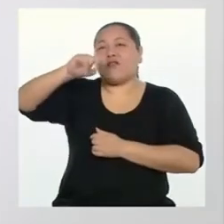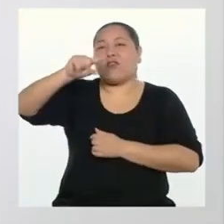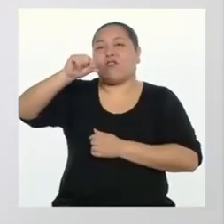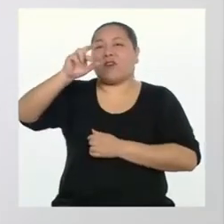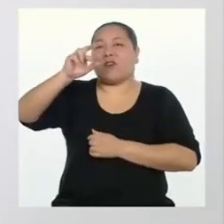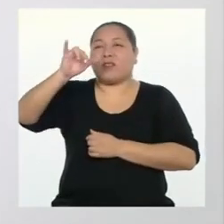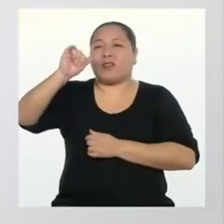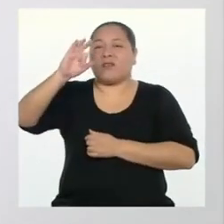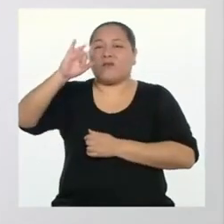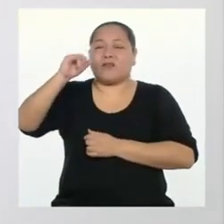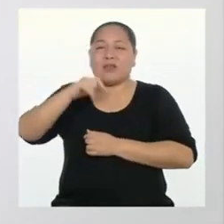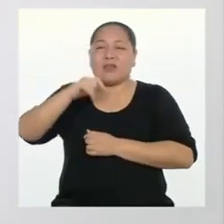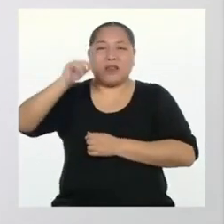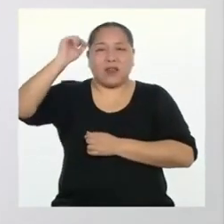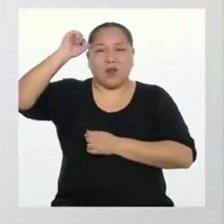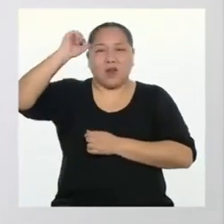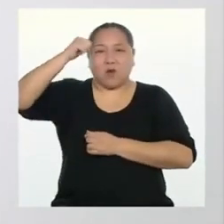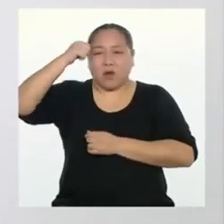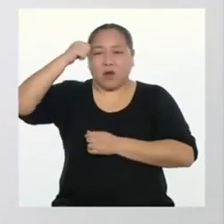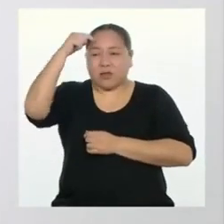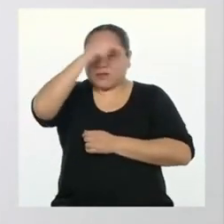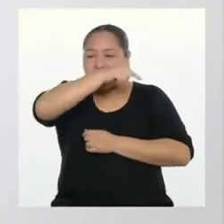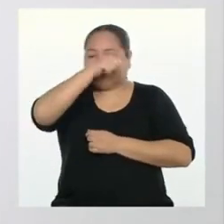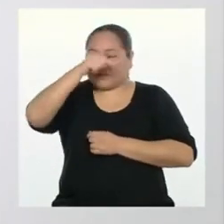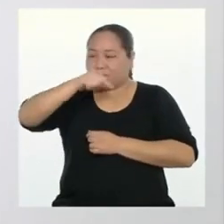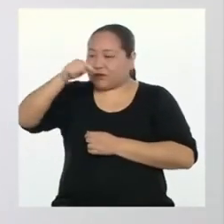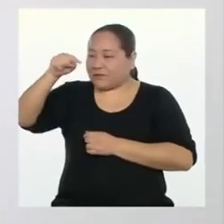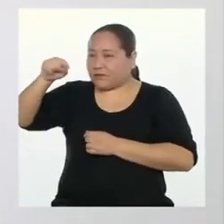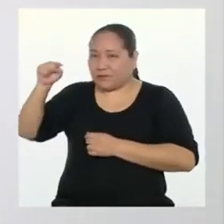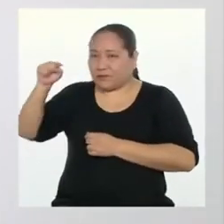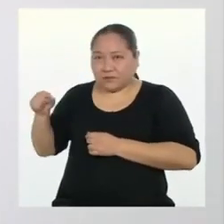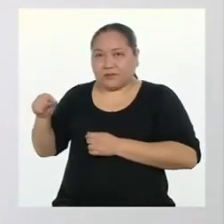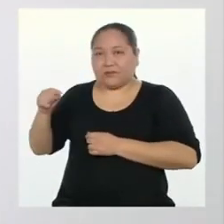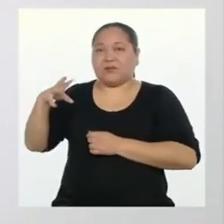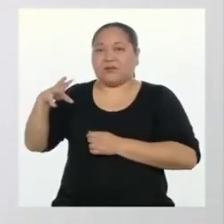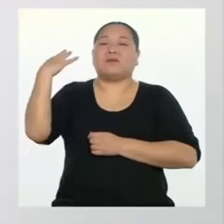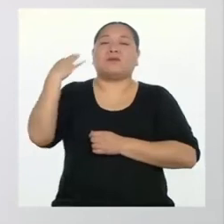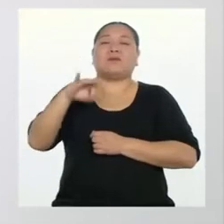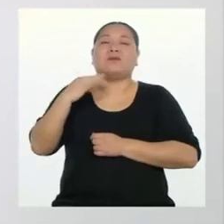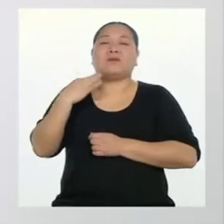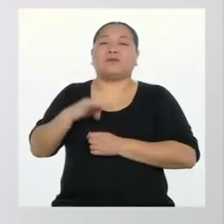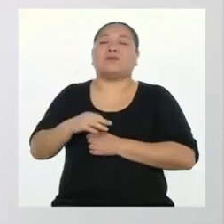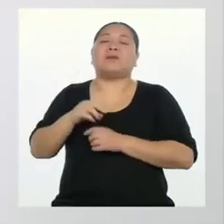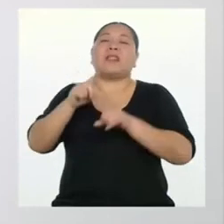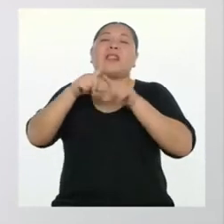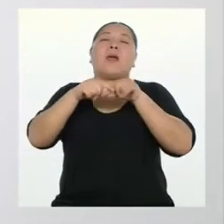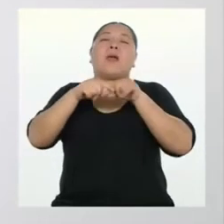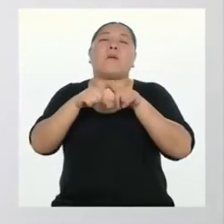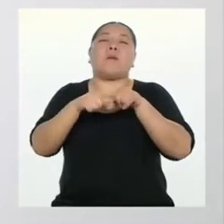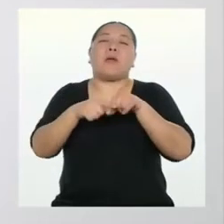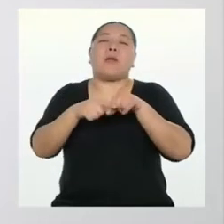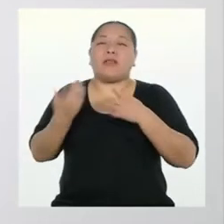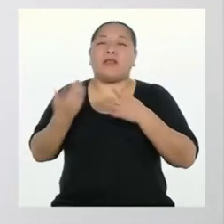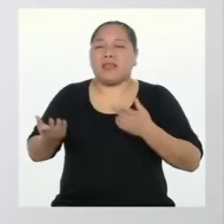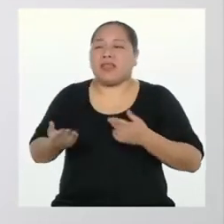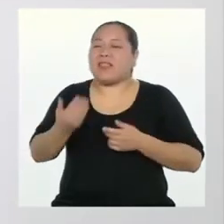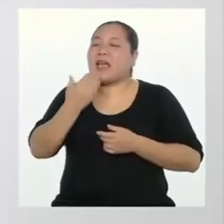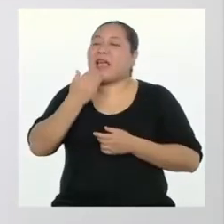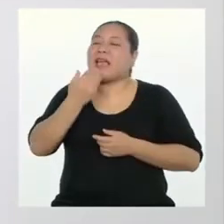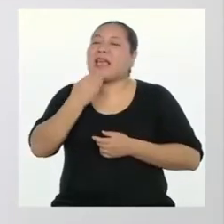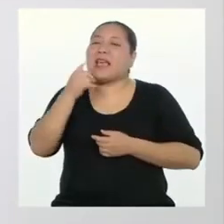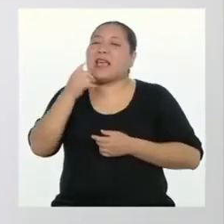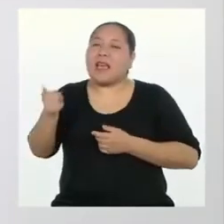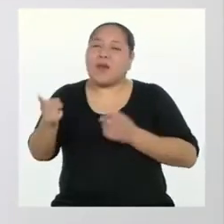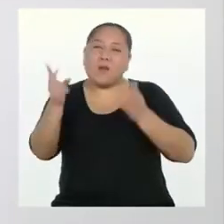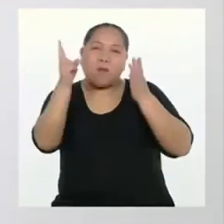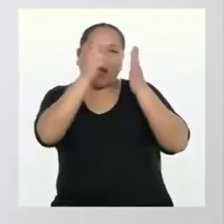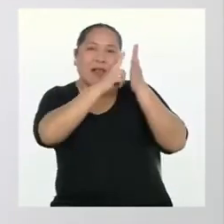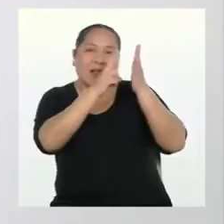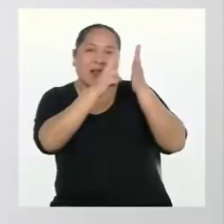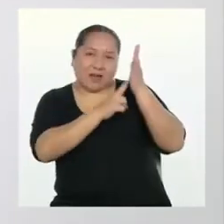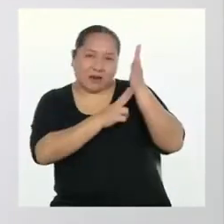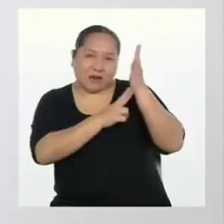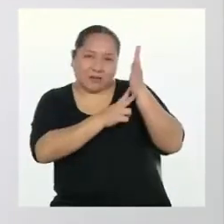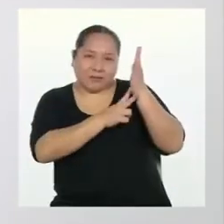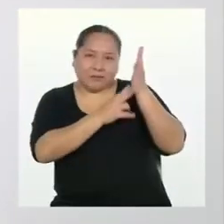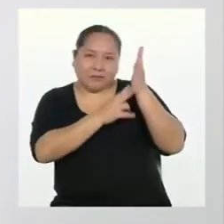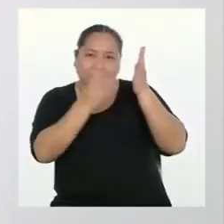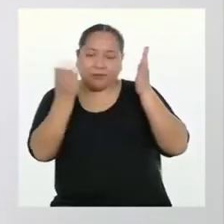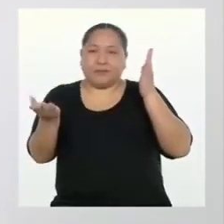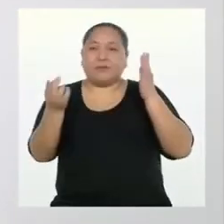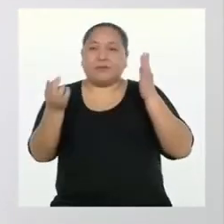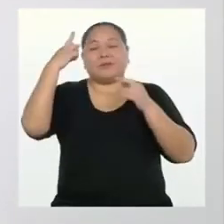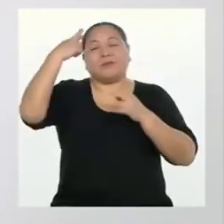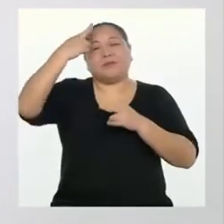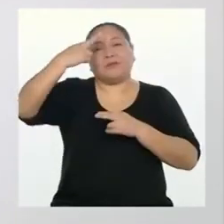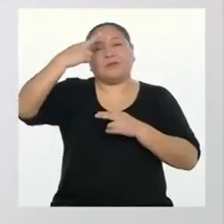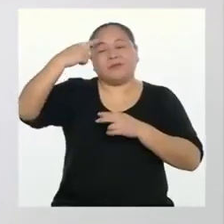Recuerda que el texto que realizas siempre está en función de a quién se los estás dirigiendo.